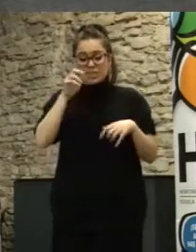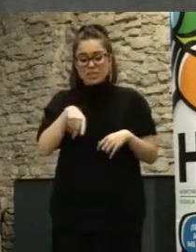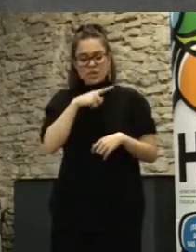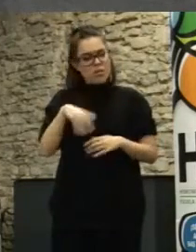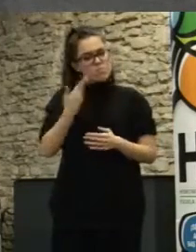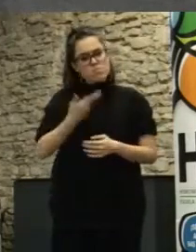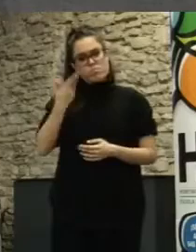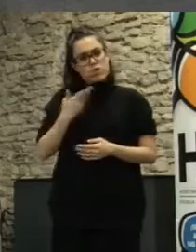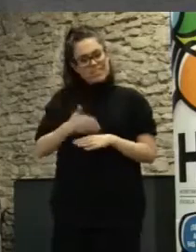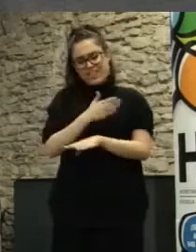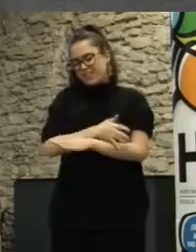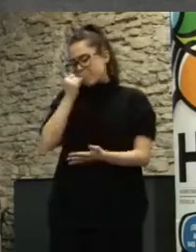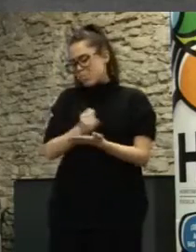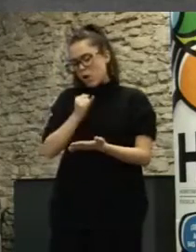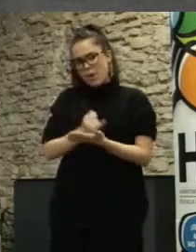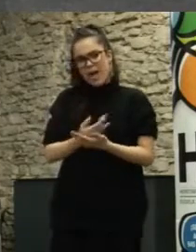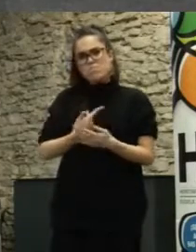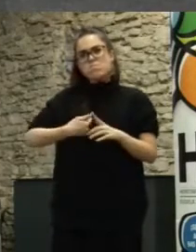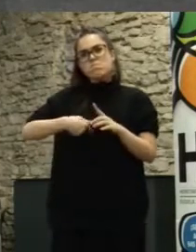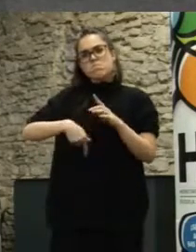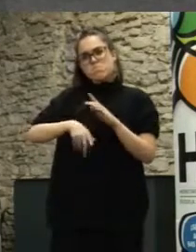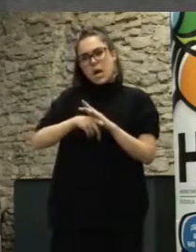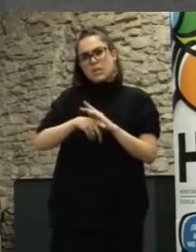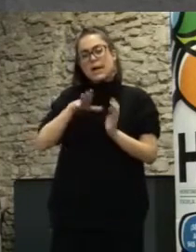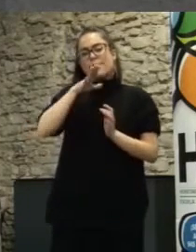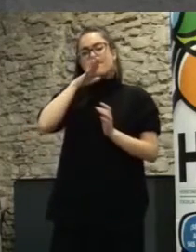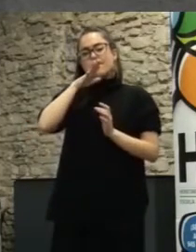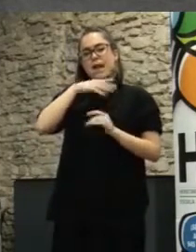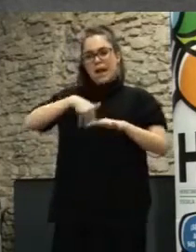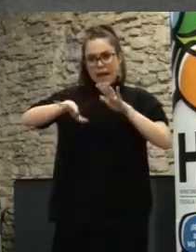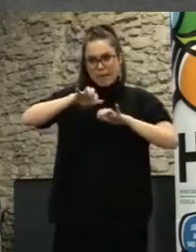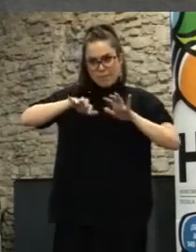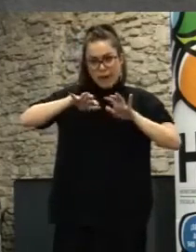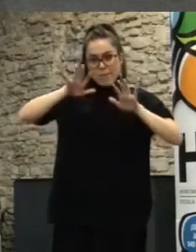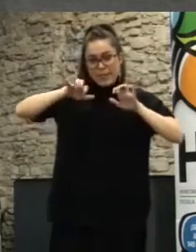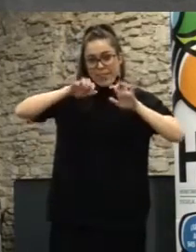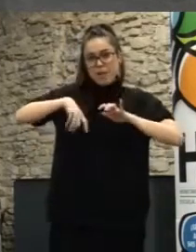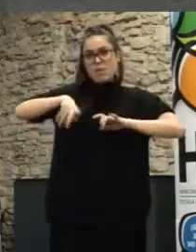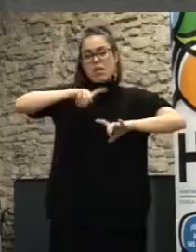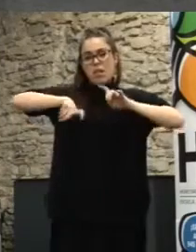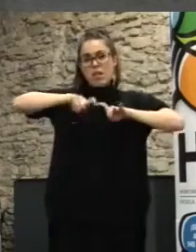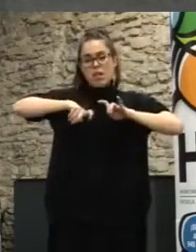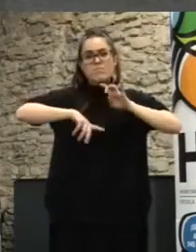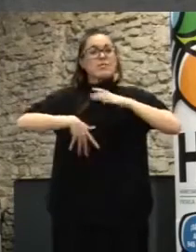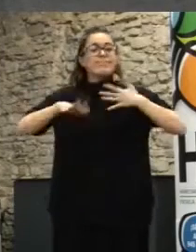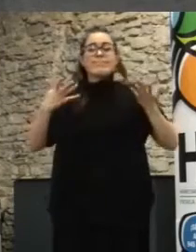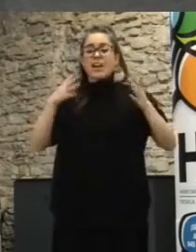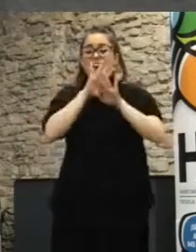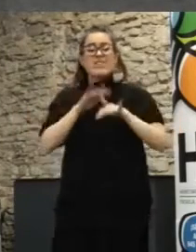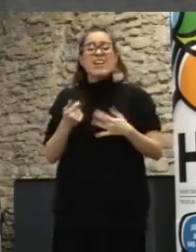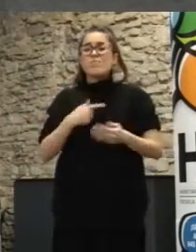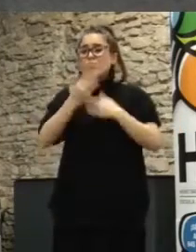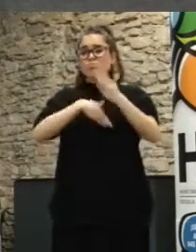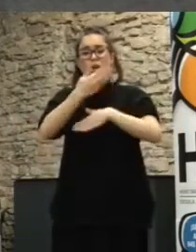importante que vayamos testando y vayamos aprendiendo y desde luego que el aprendizaje sobre el proceso si algo permite